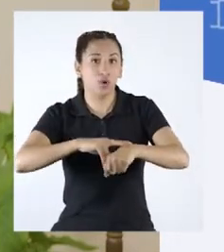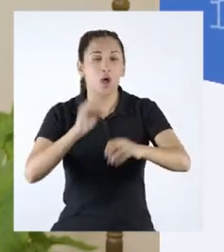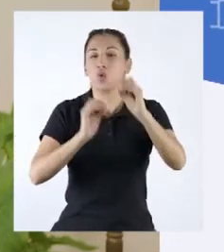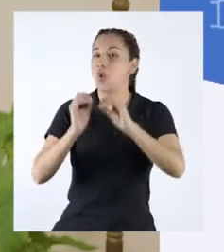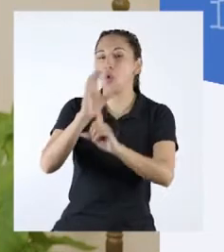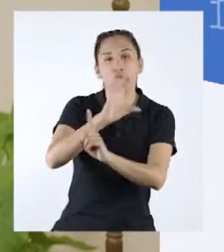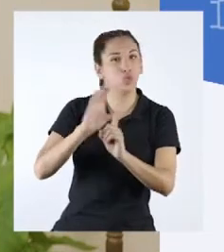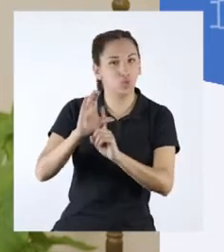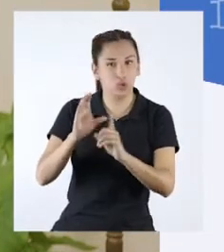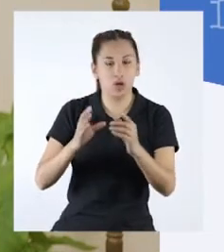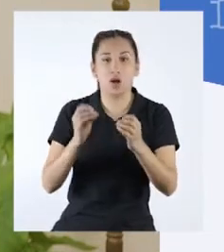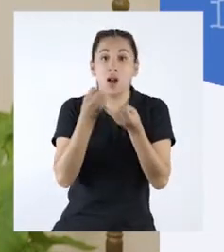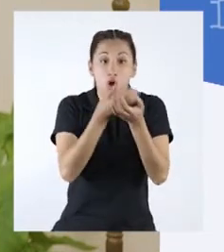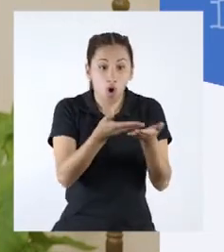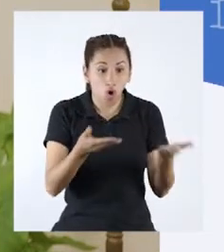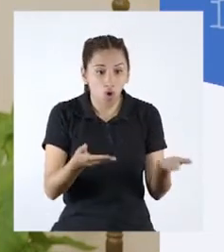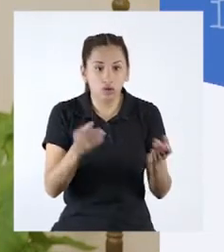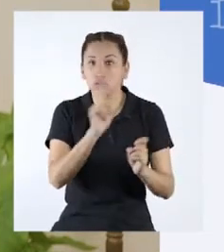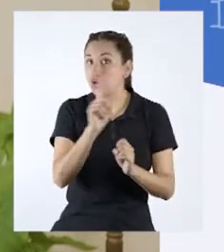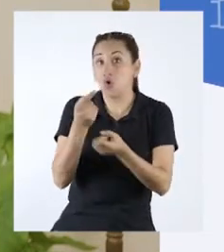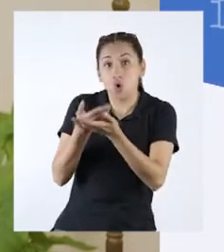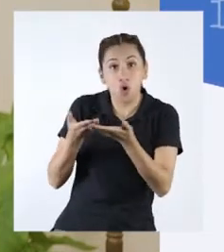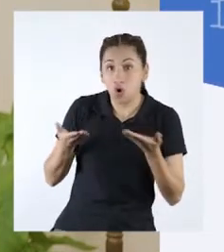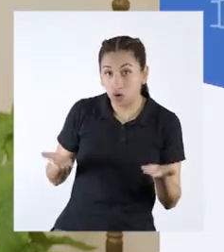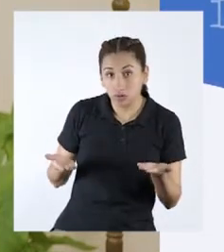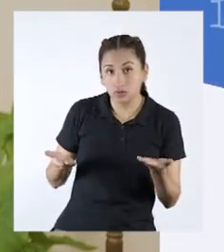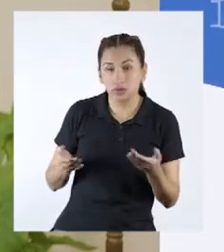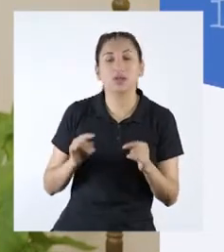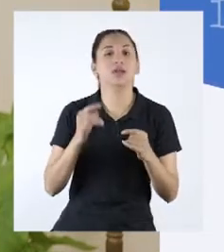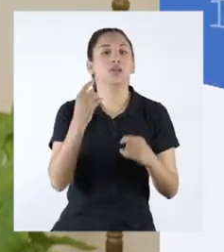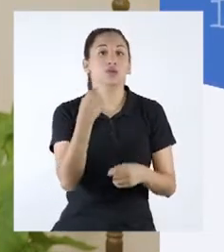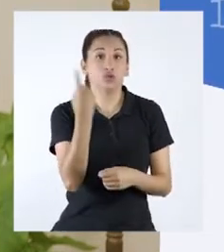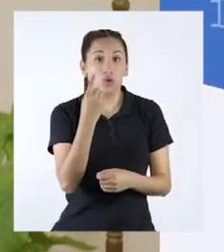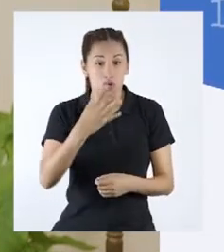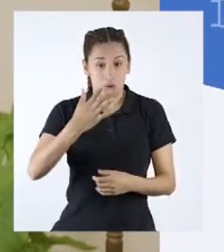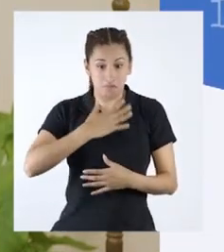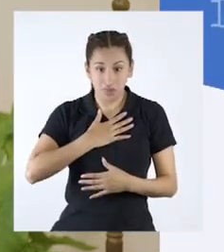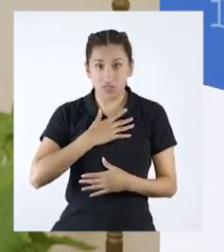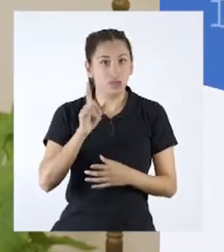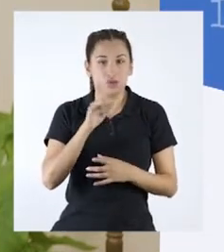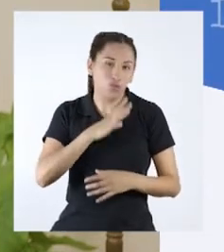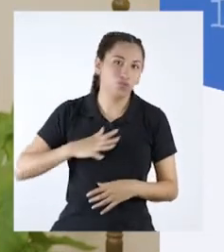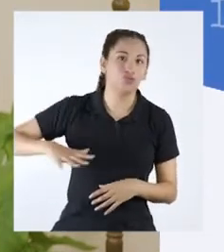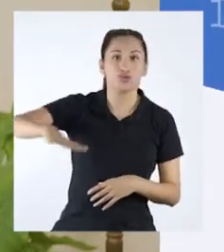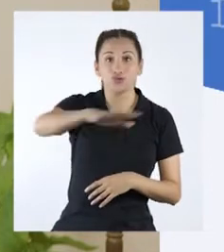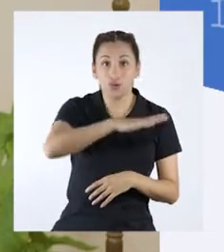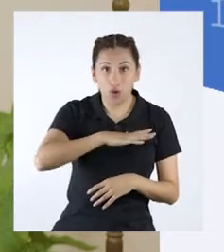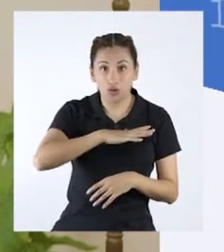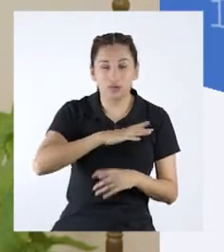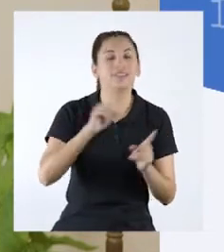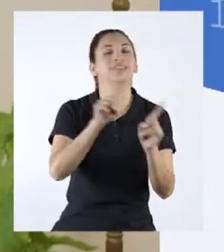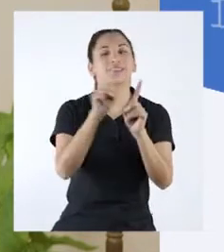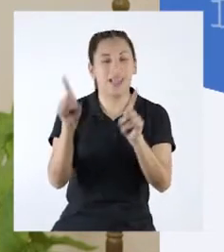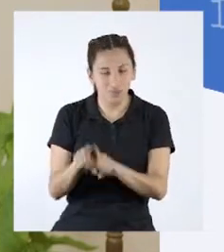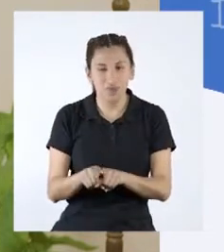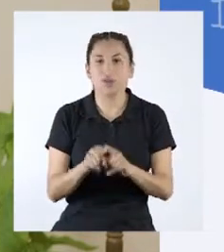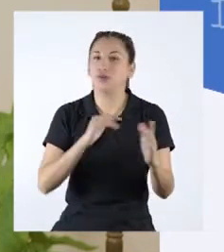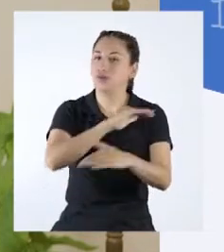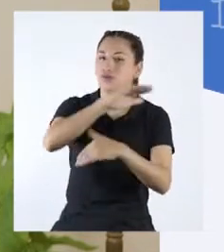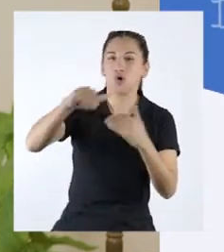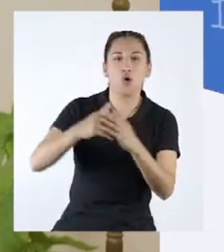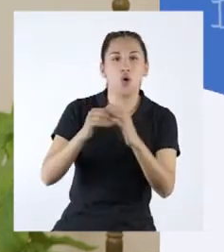natural o cultural, material o inmaterial. No solo nos pertenece a todos, sino que también